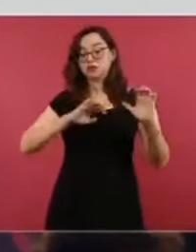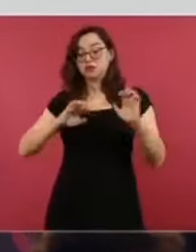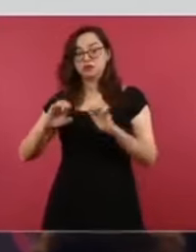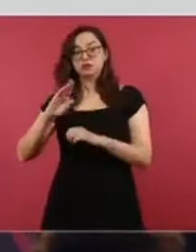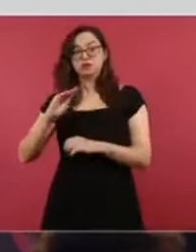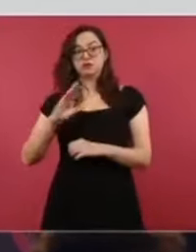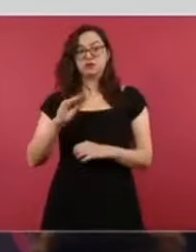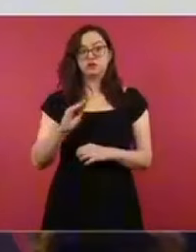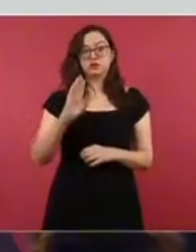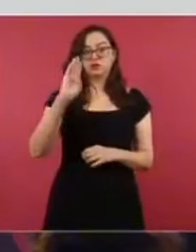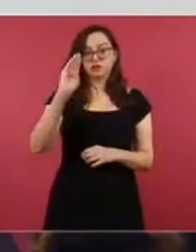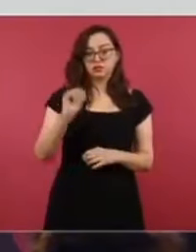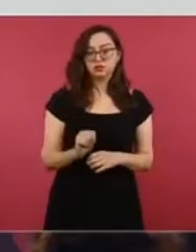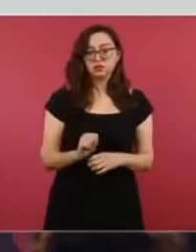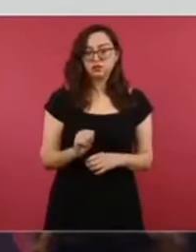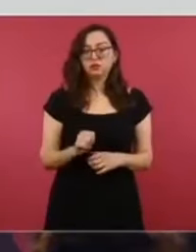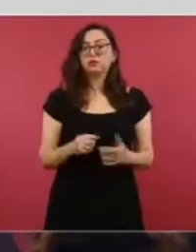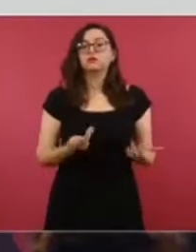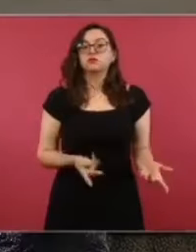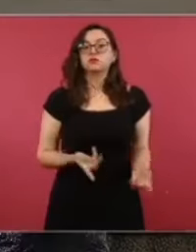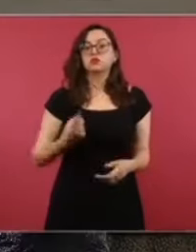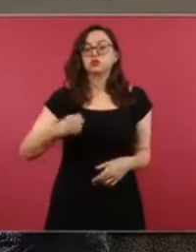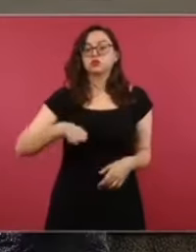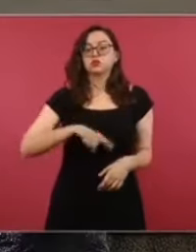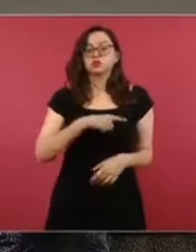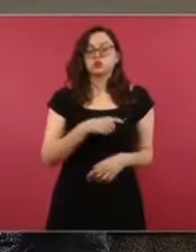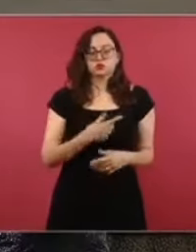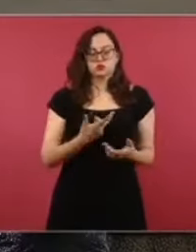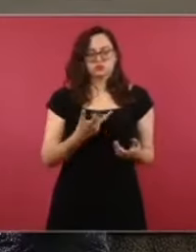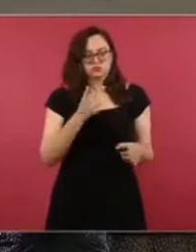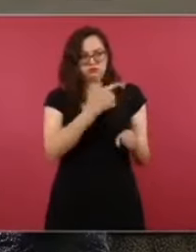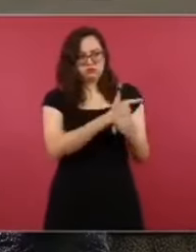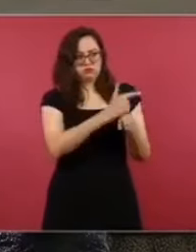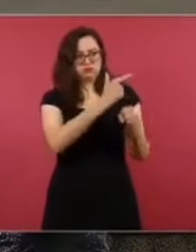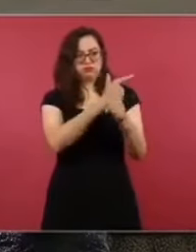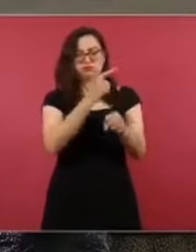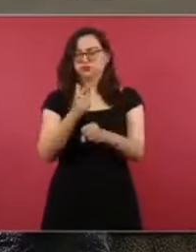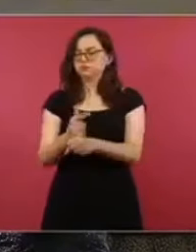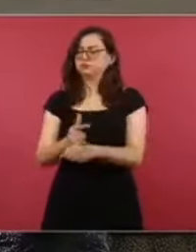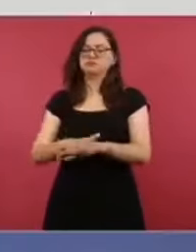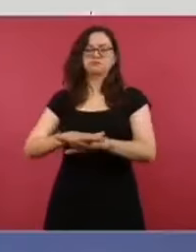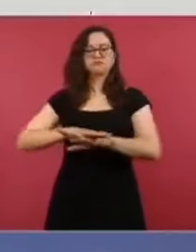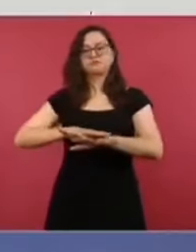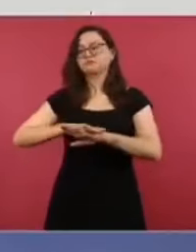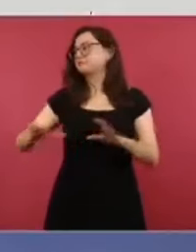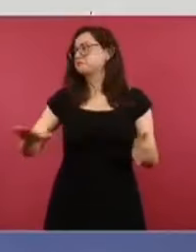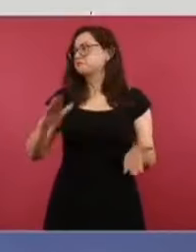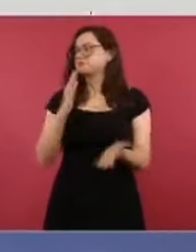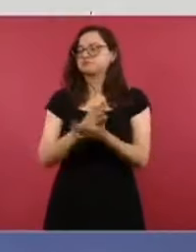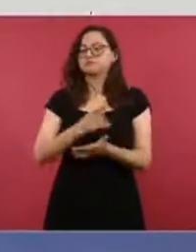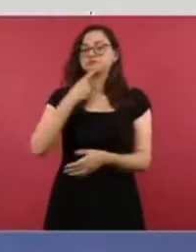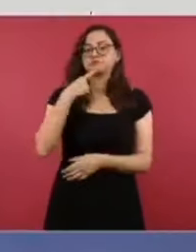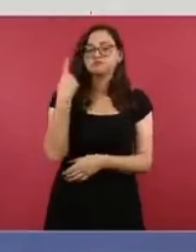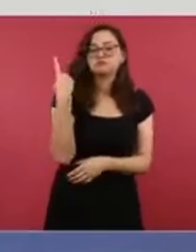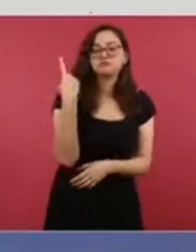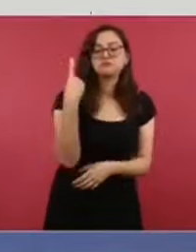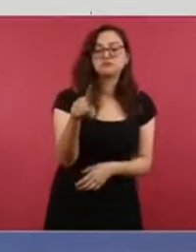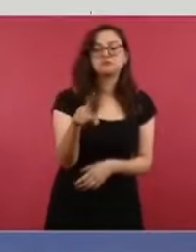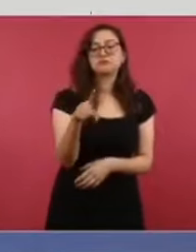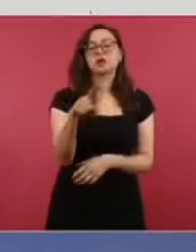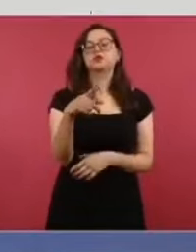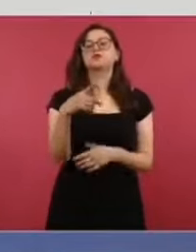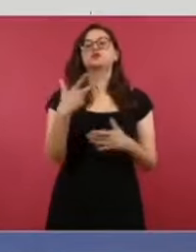¿Qué hicimos? Pusimos la denuncia en 2019 ante la fiscalía, derivado de esa